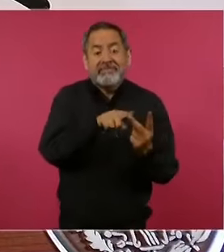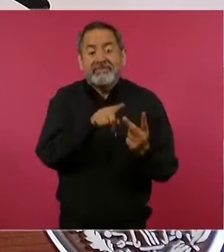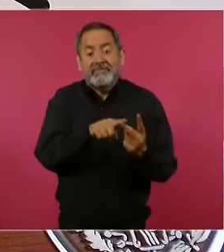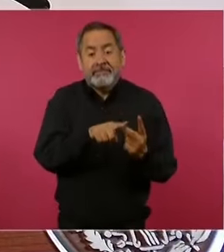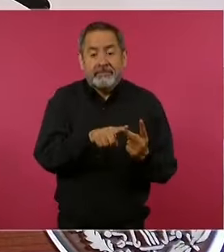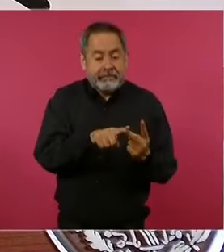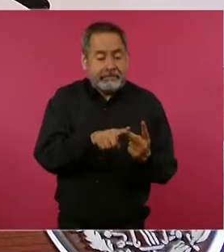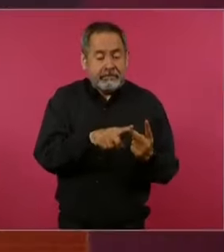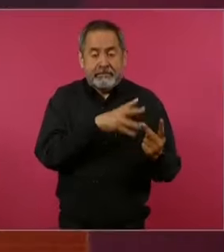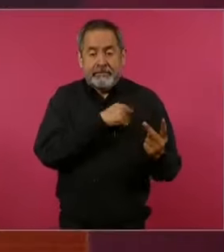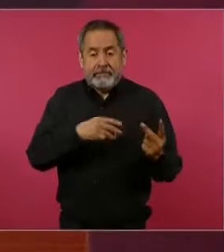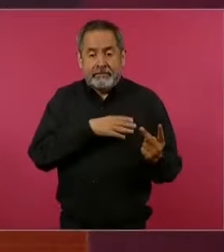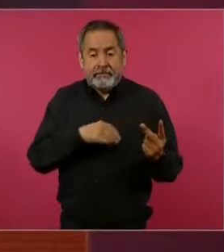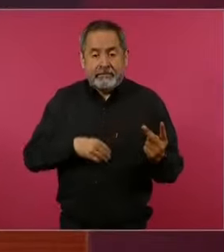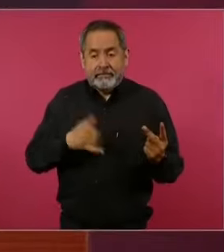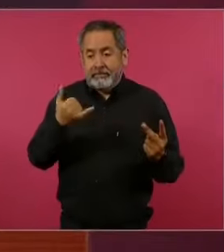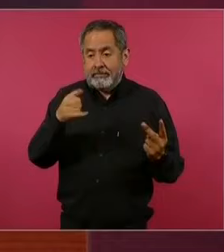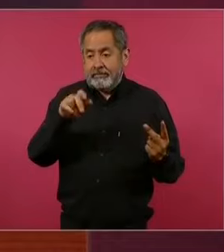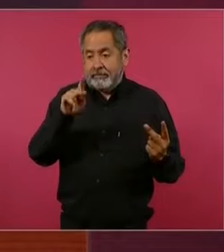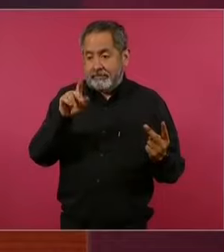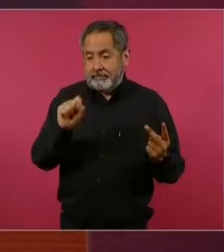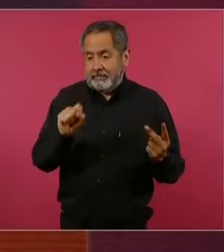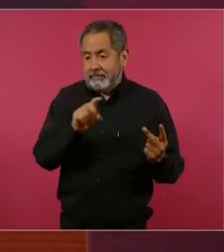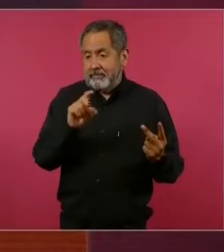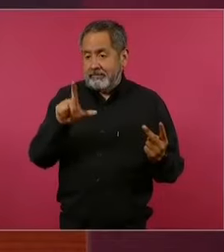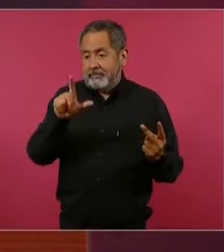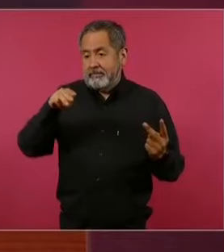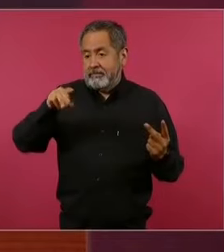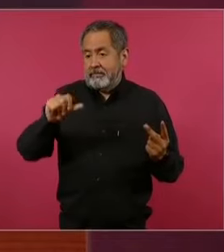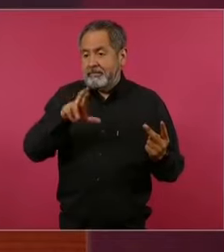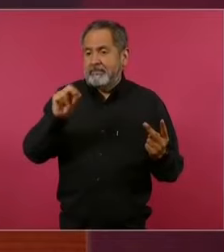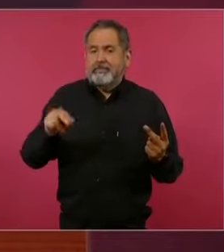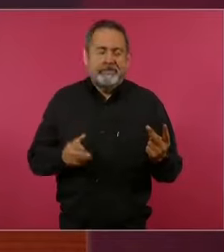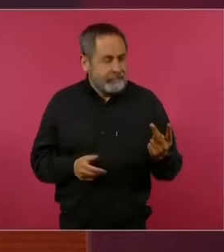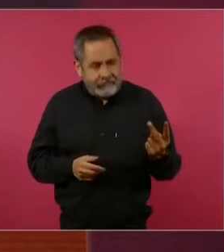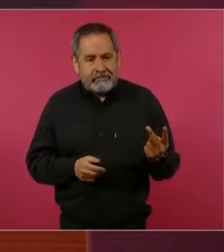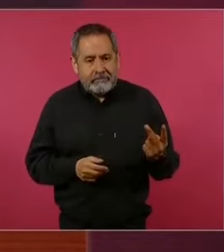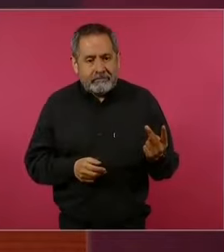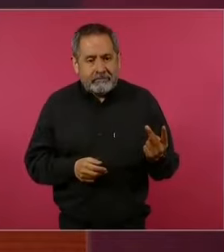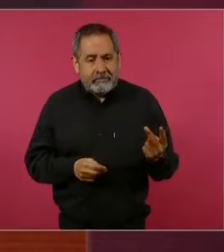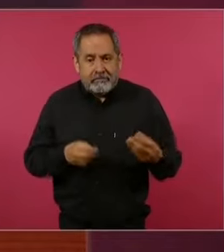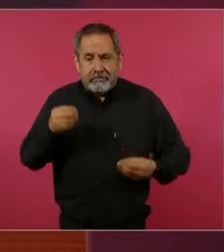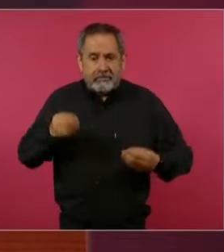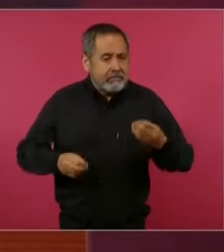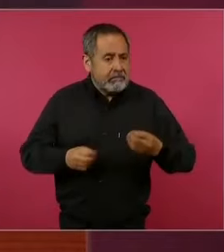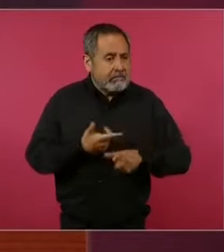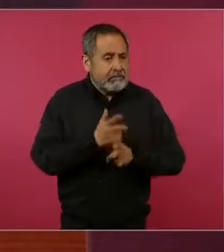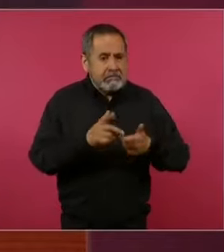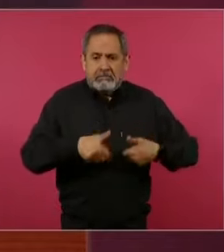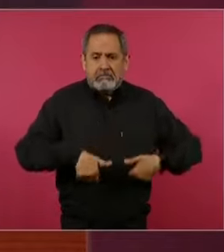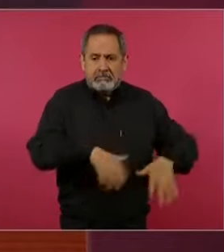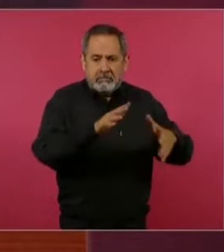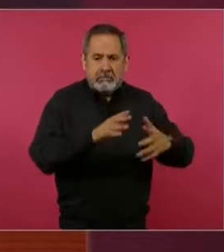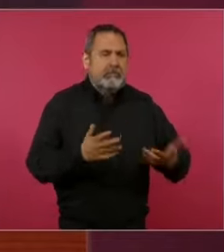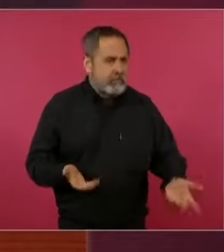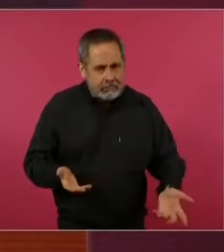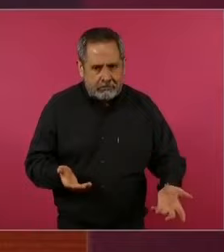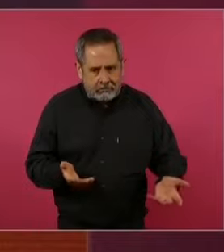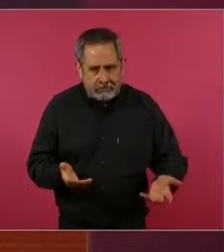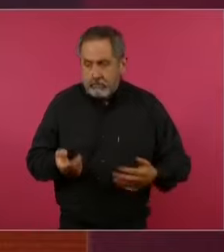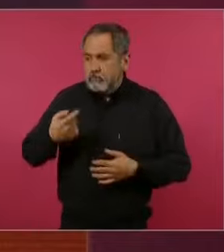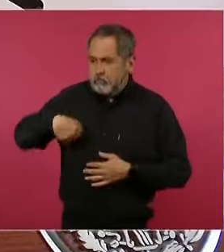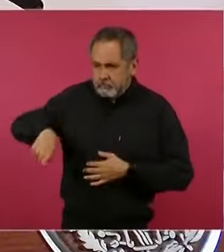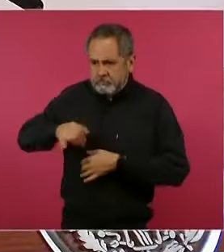Yepes del Mar. Entonces, pues esta es una situación delicada, estamos nosotros rastreando,